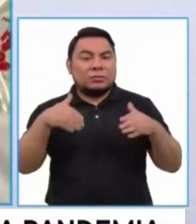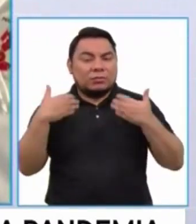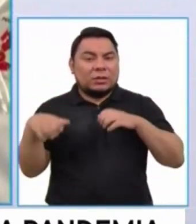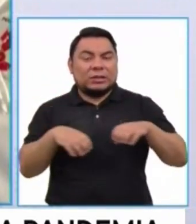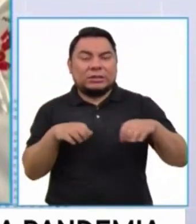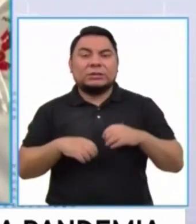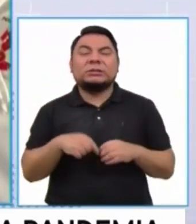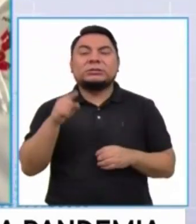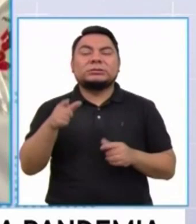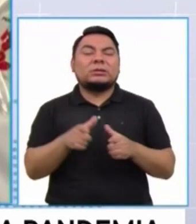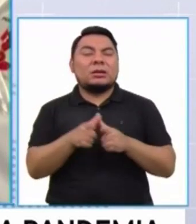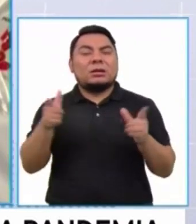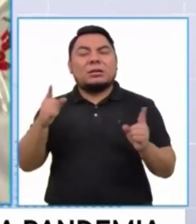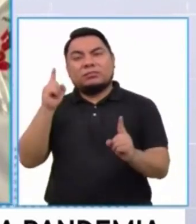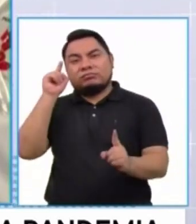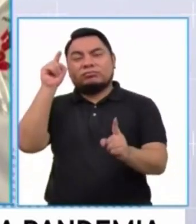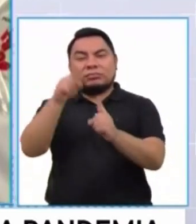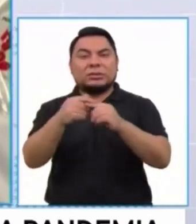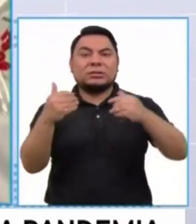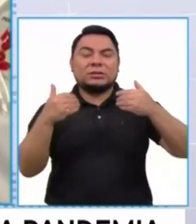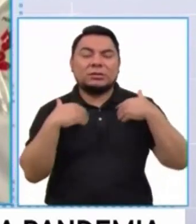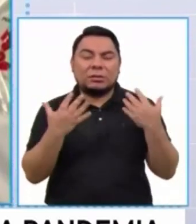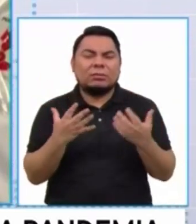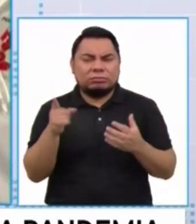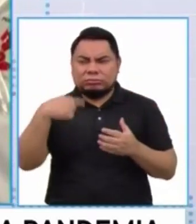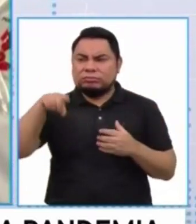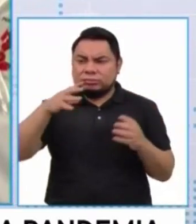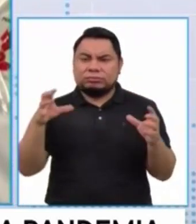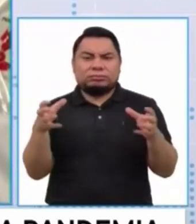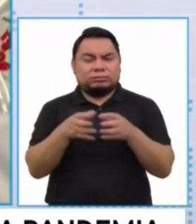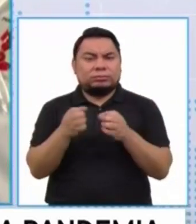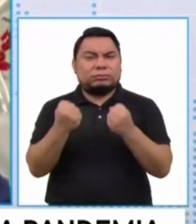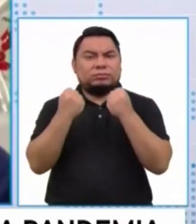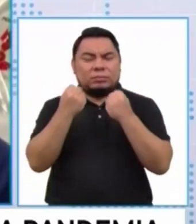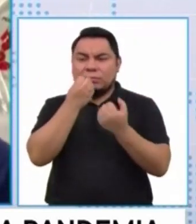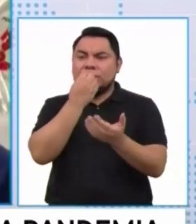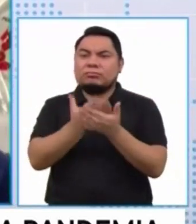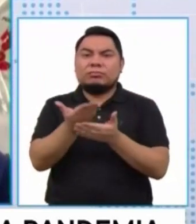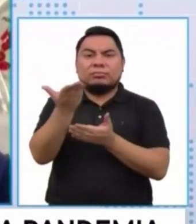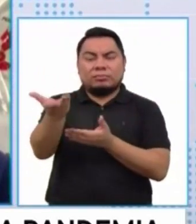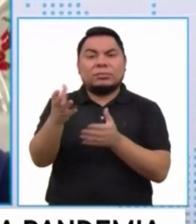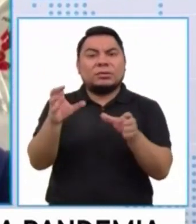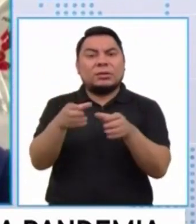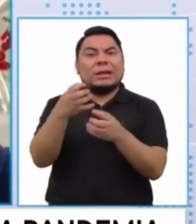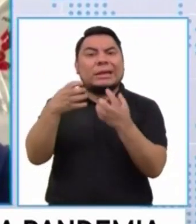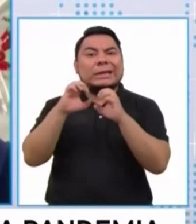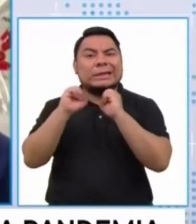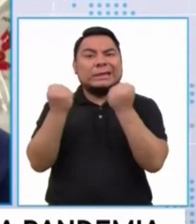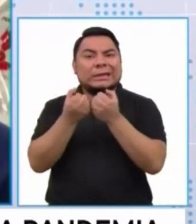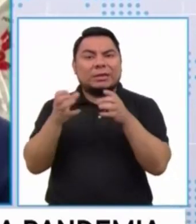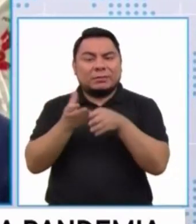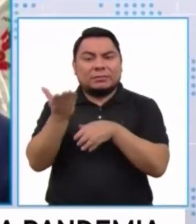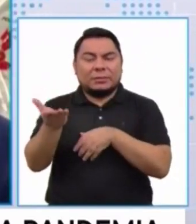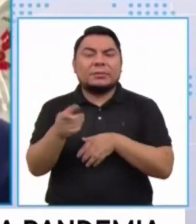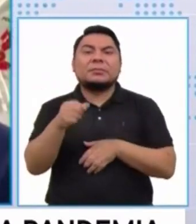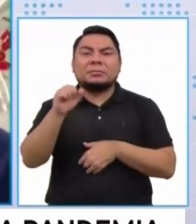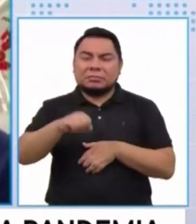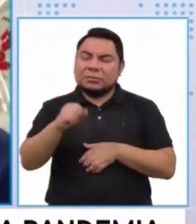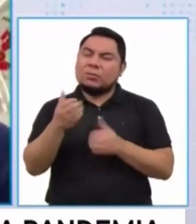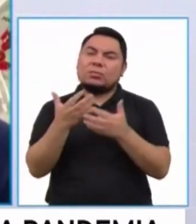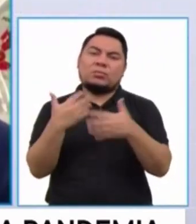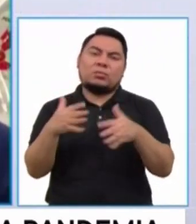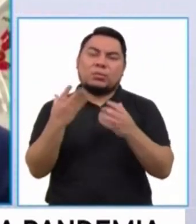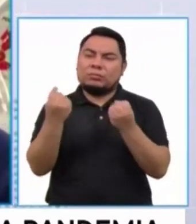Son grandes desafíos. Tenemos un potencial bueno, un equipo